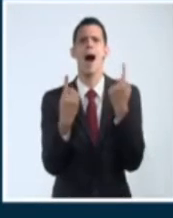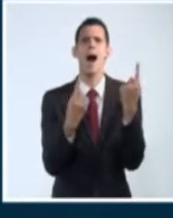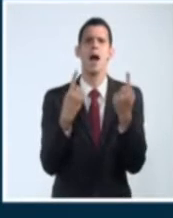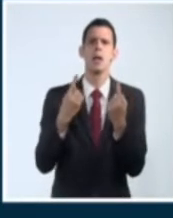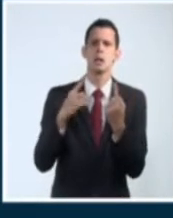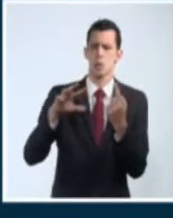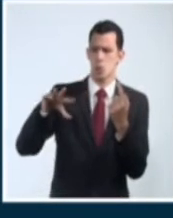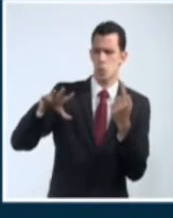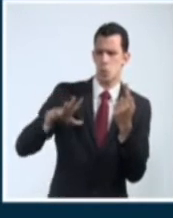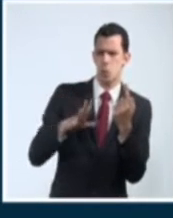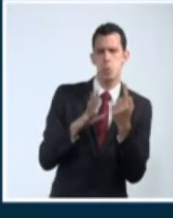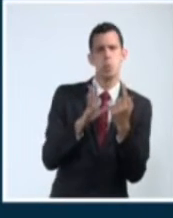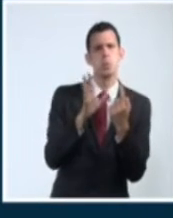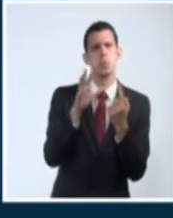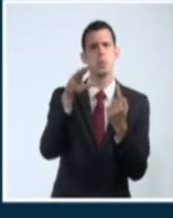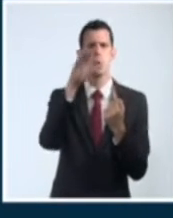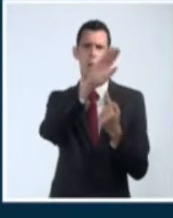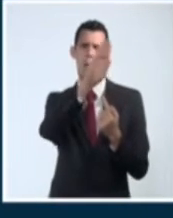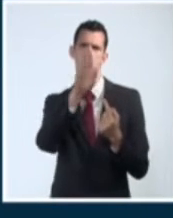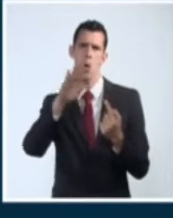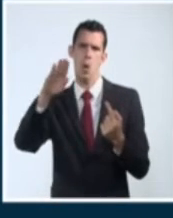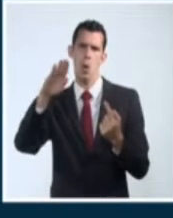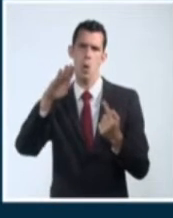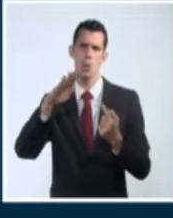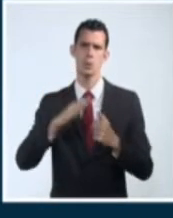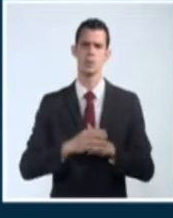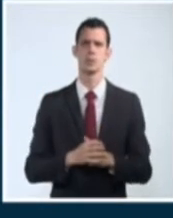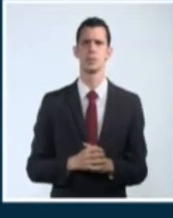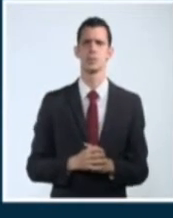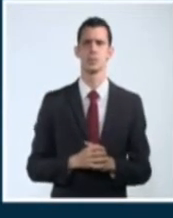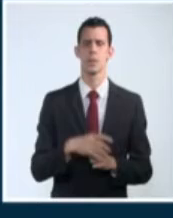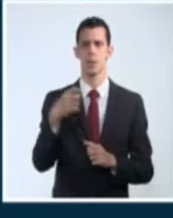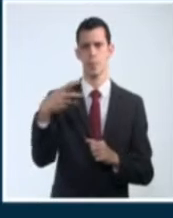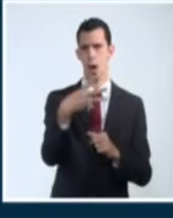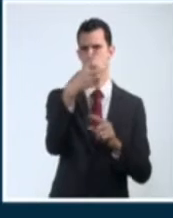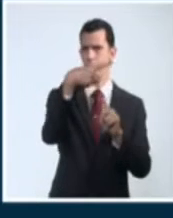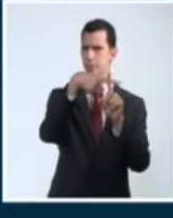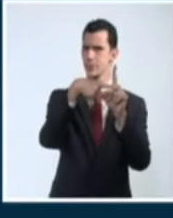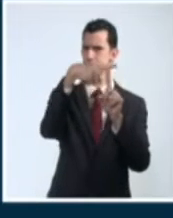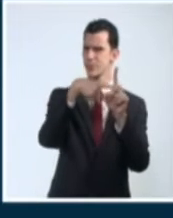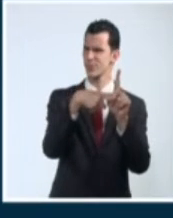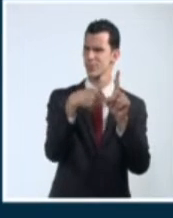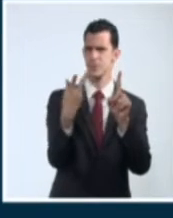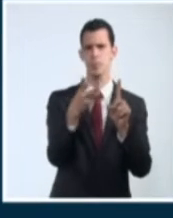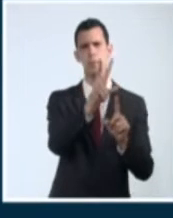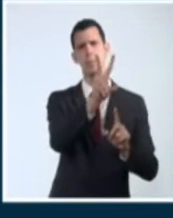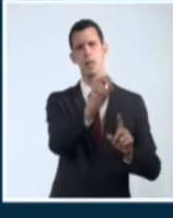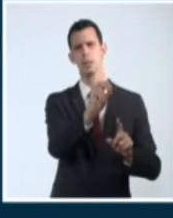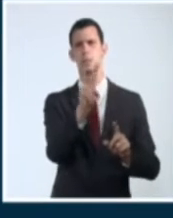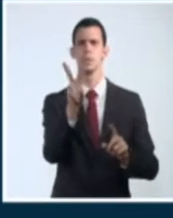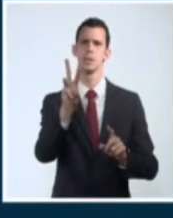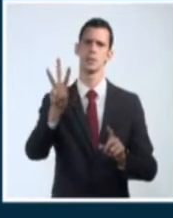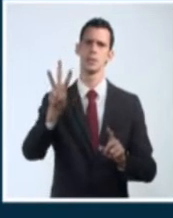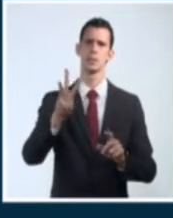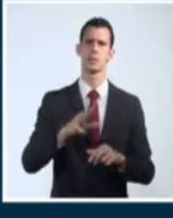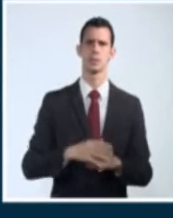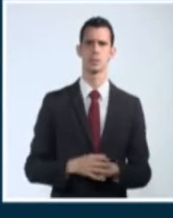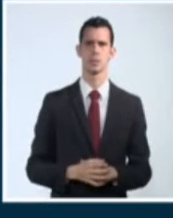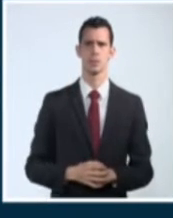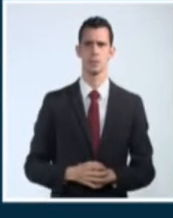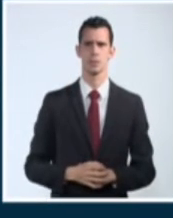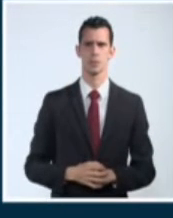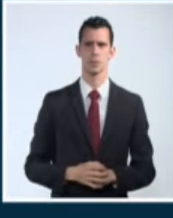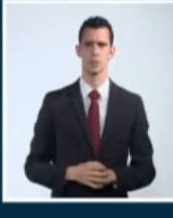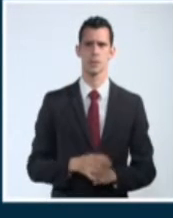baja variación en cuanto a las temperaturas también en la madrugada, valores mínimos que estarán entre los 20 y 23 grados Celsius en gran parte del territorio nacional, solamente